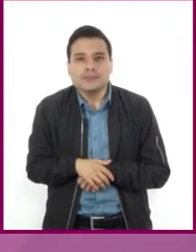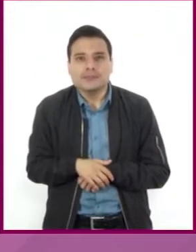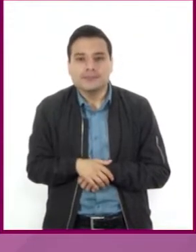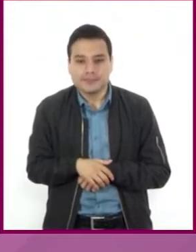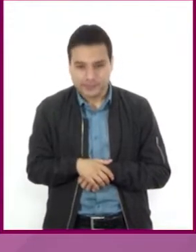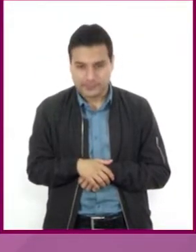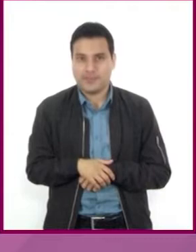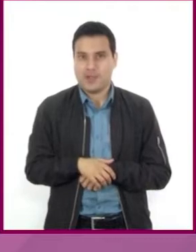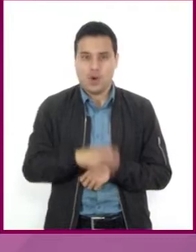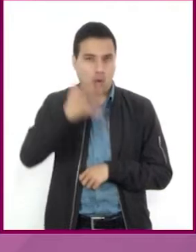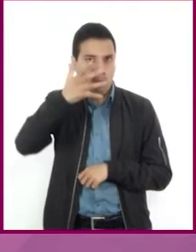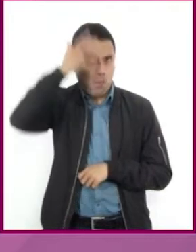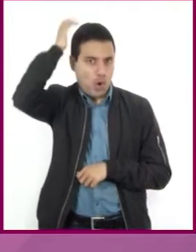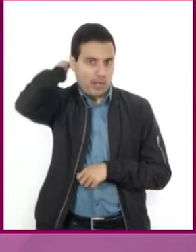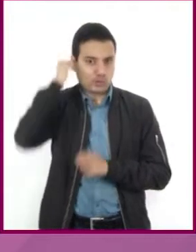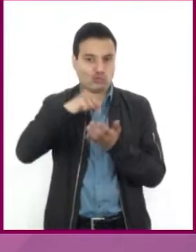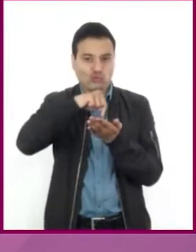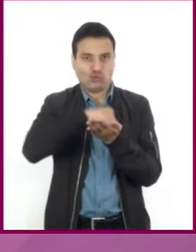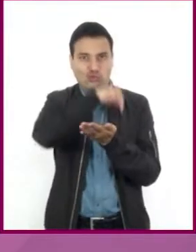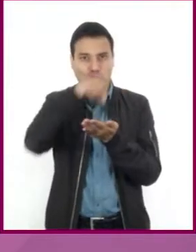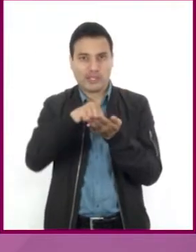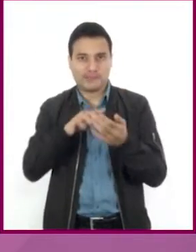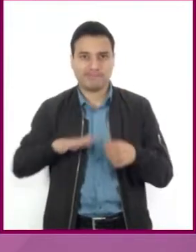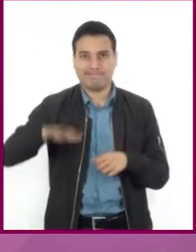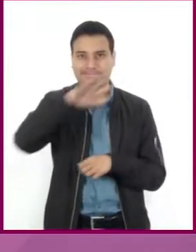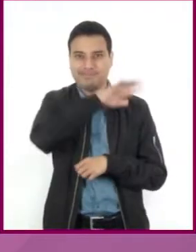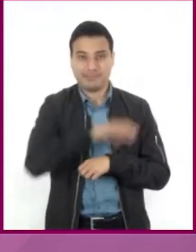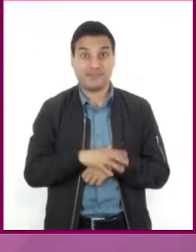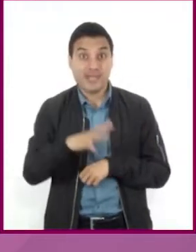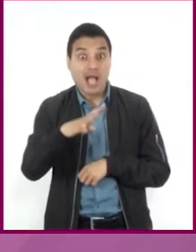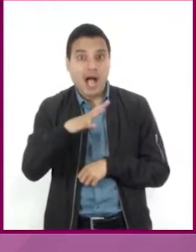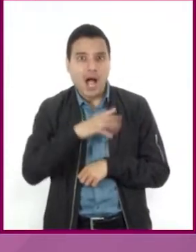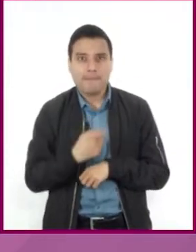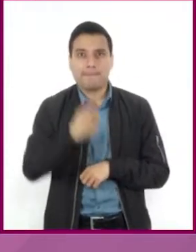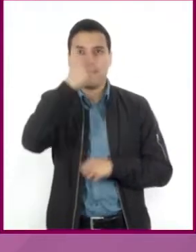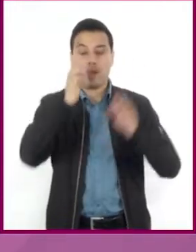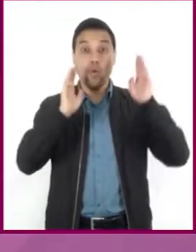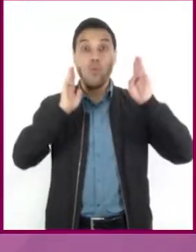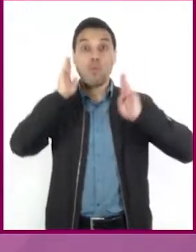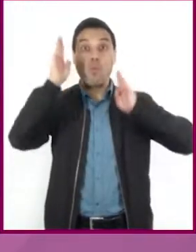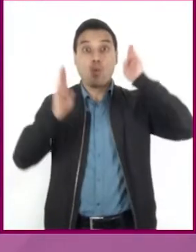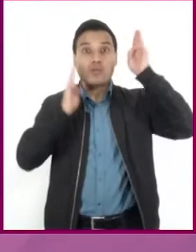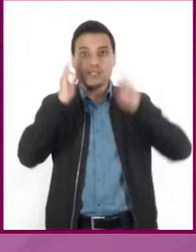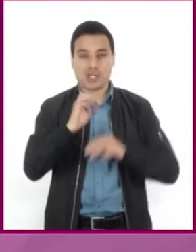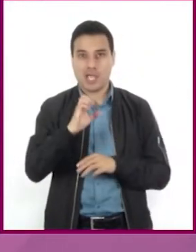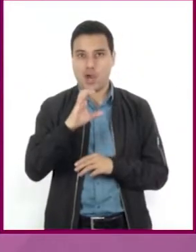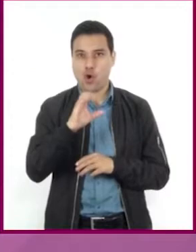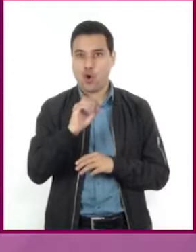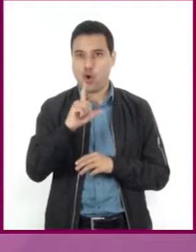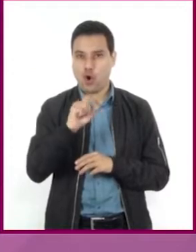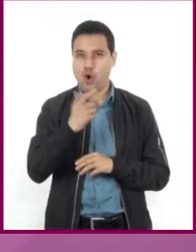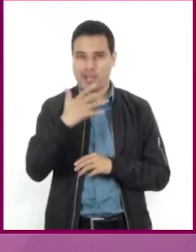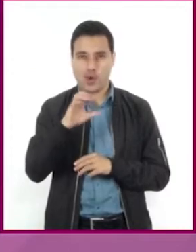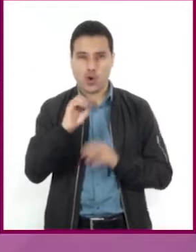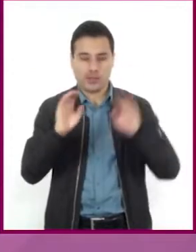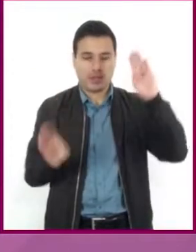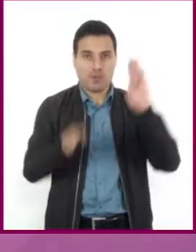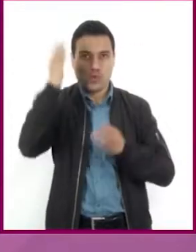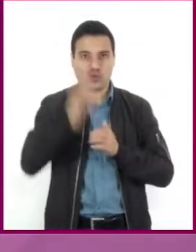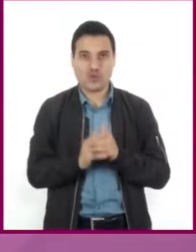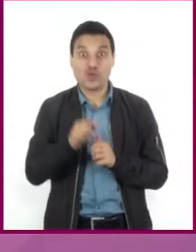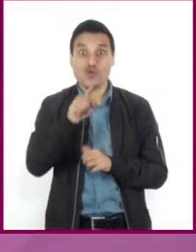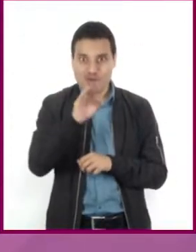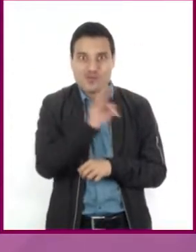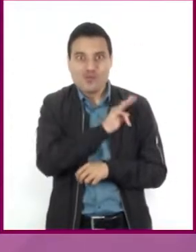estado de Morelos, donde también está el primer museo ecológico del mundo. Recomiendo que planeen un viaje a este